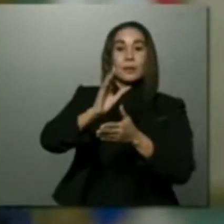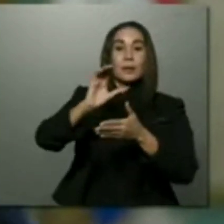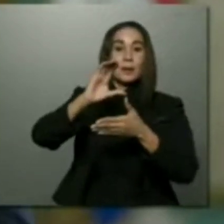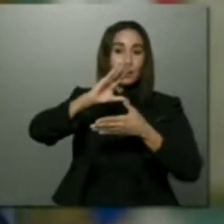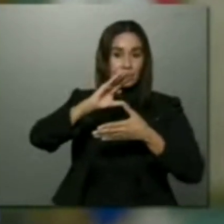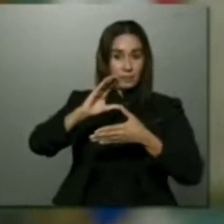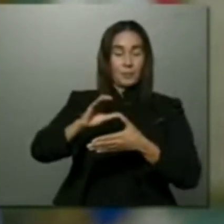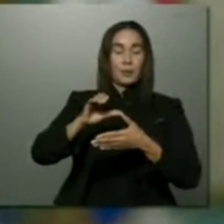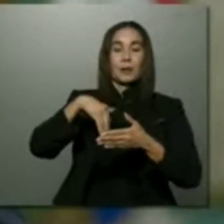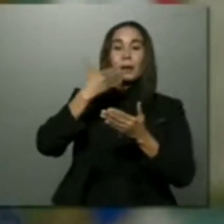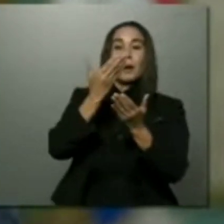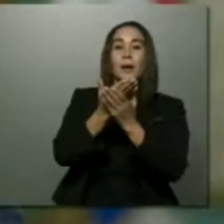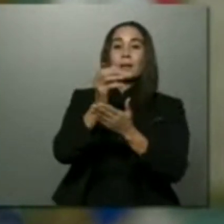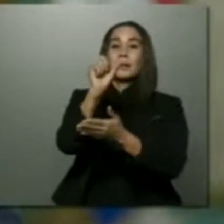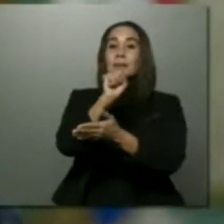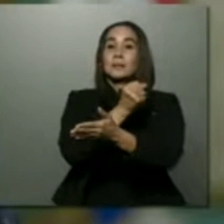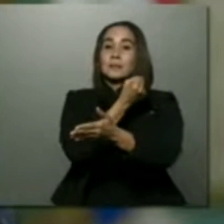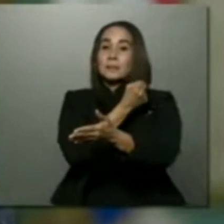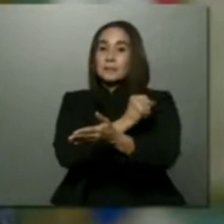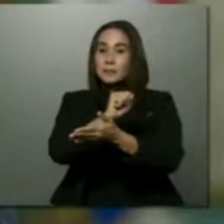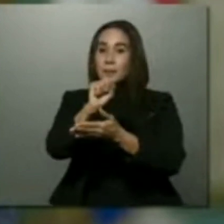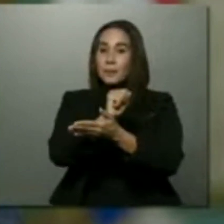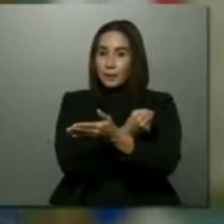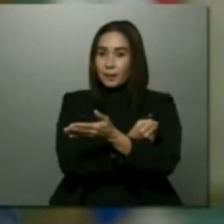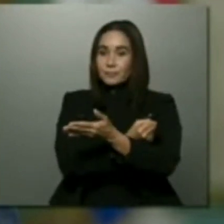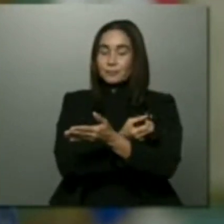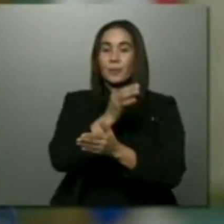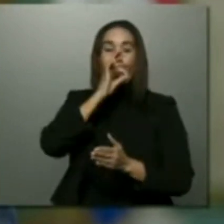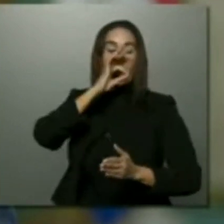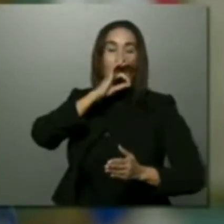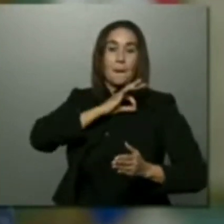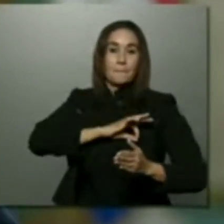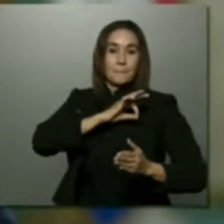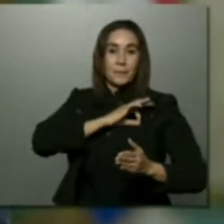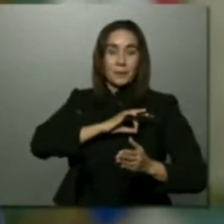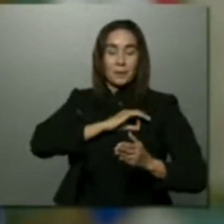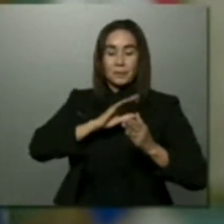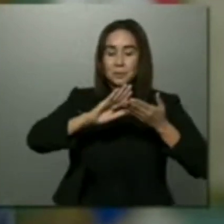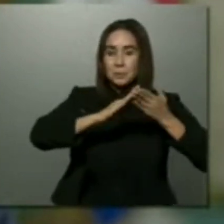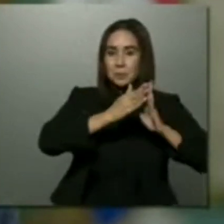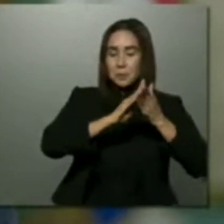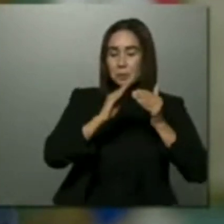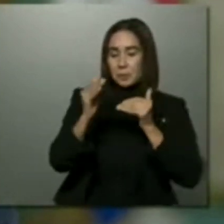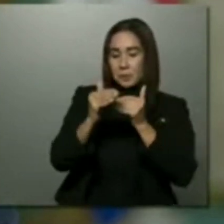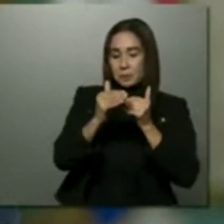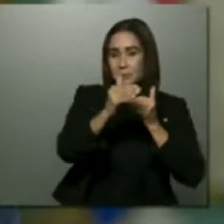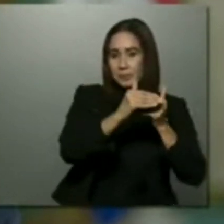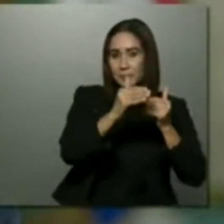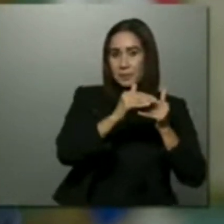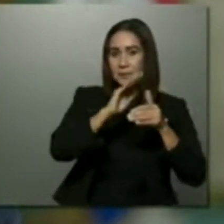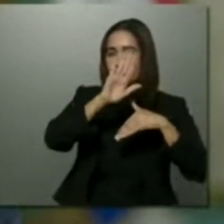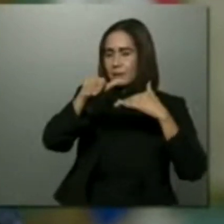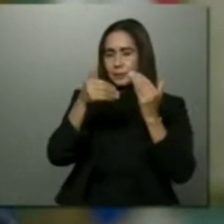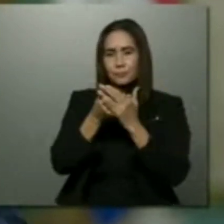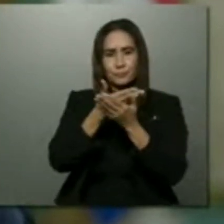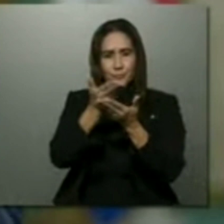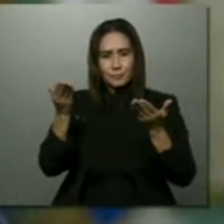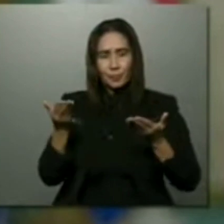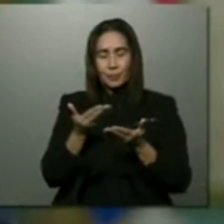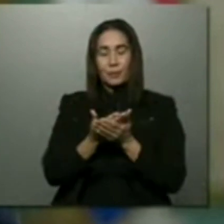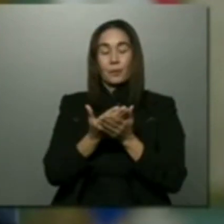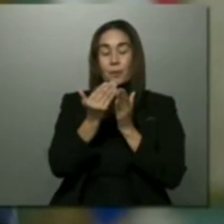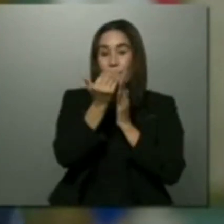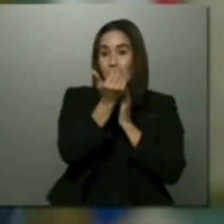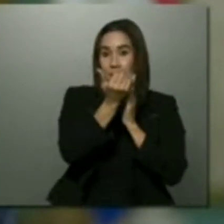Américas a Samaná para beneficio de las comunidades aledañas y de la ciudadanía en general. Habrá